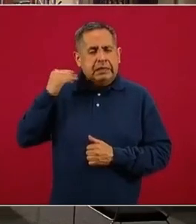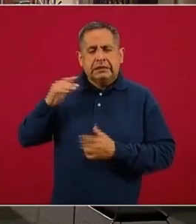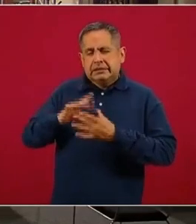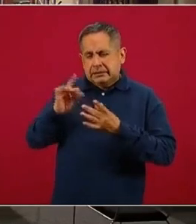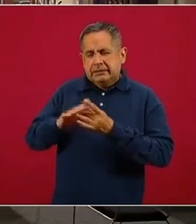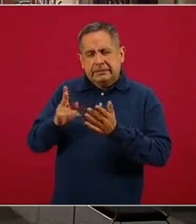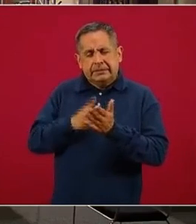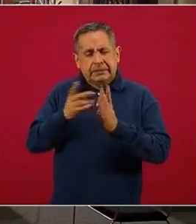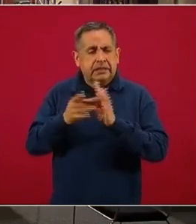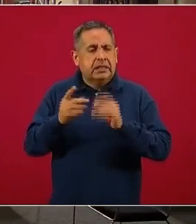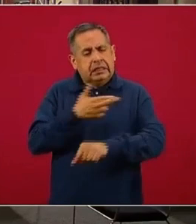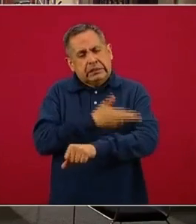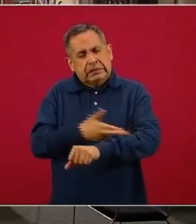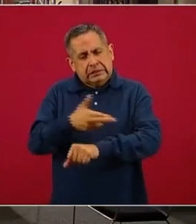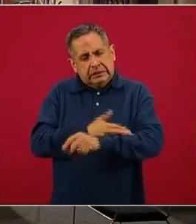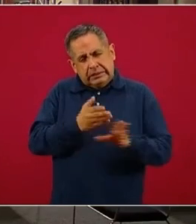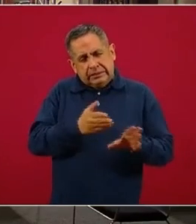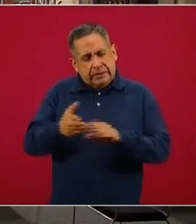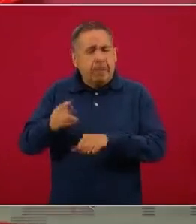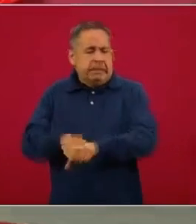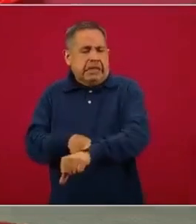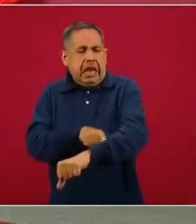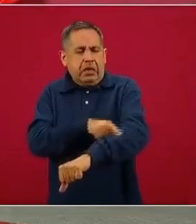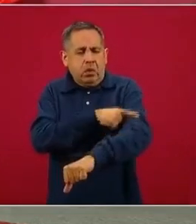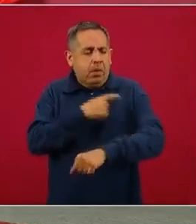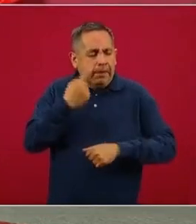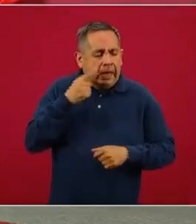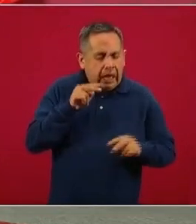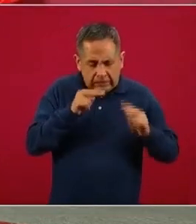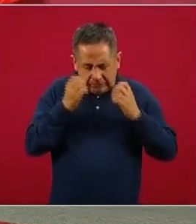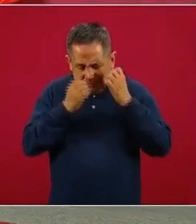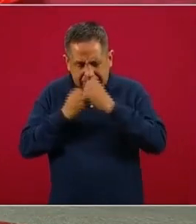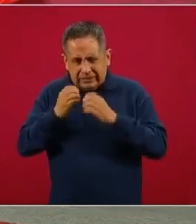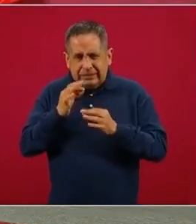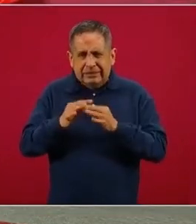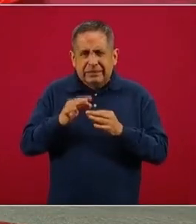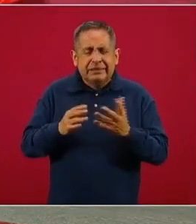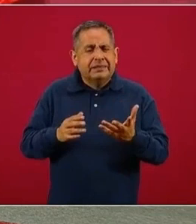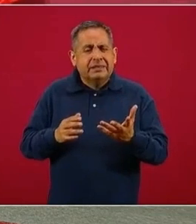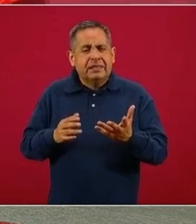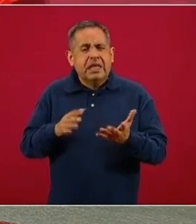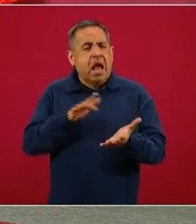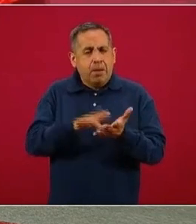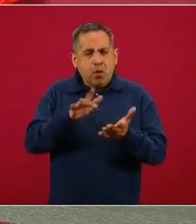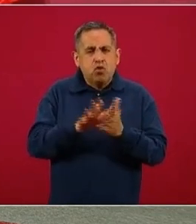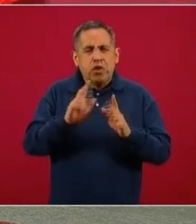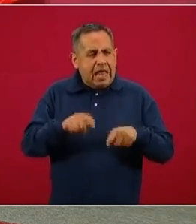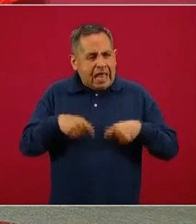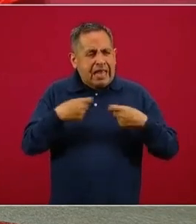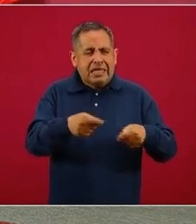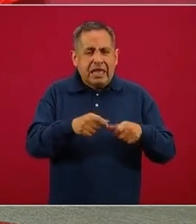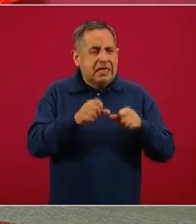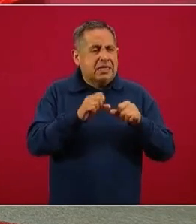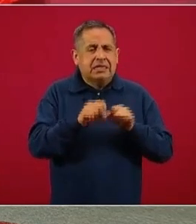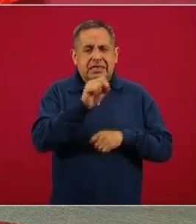comentando un proceso bastante largo de… estos apoyos ya se están entregando en